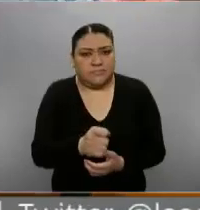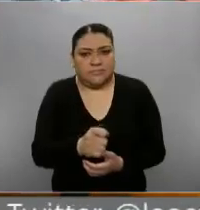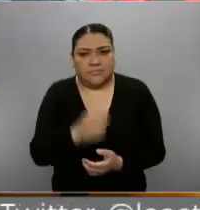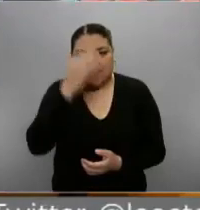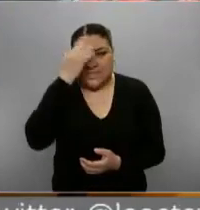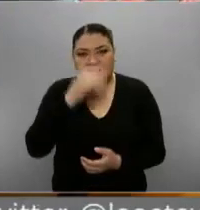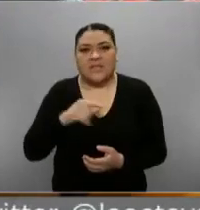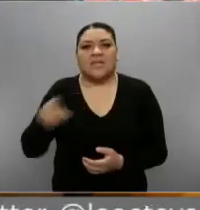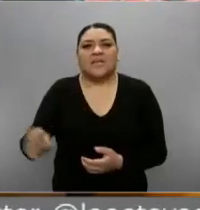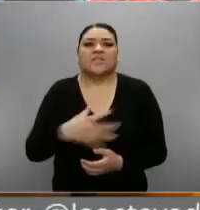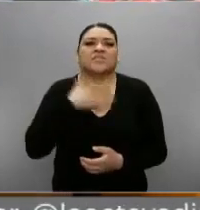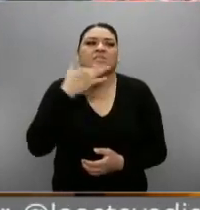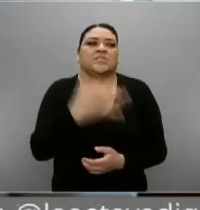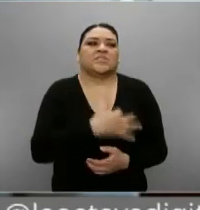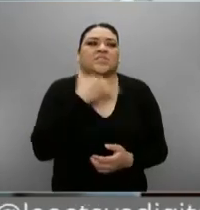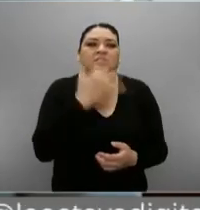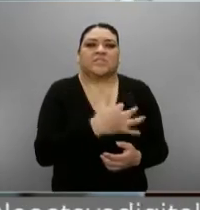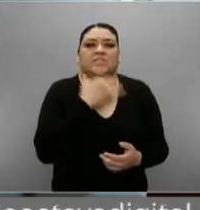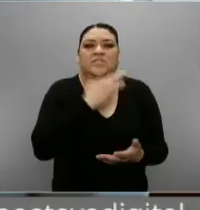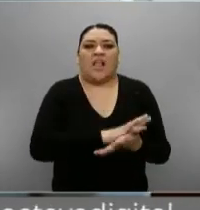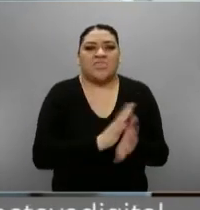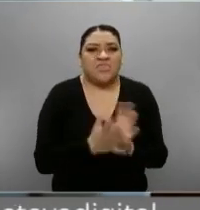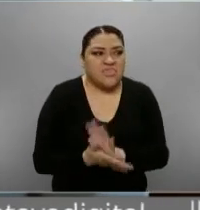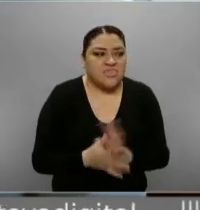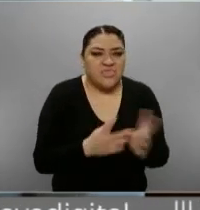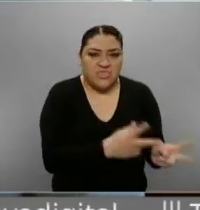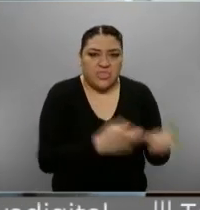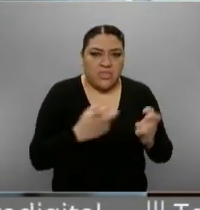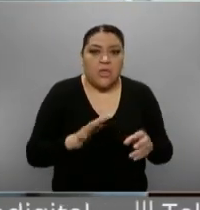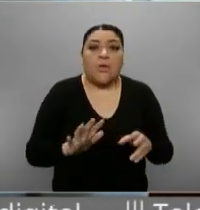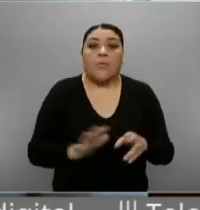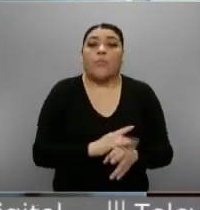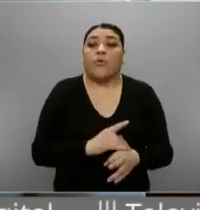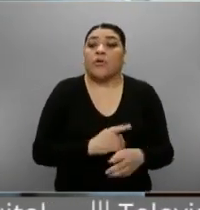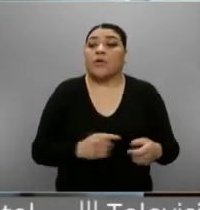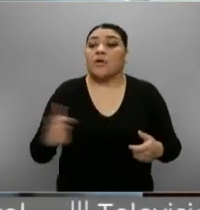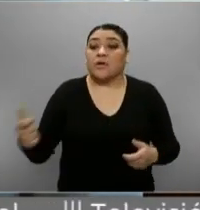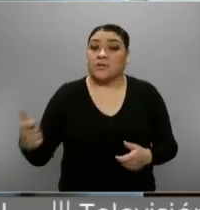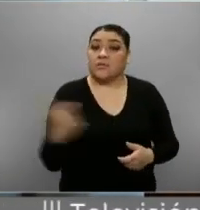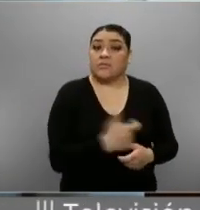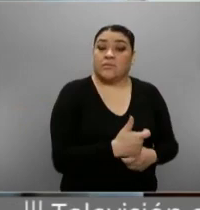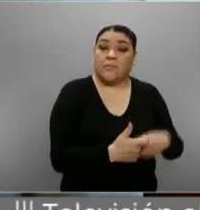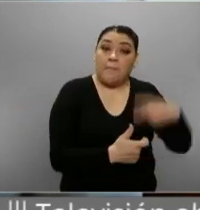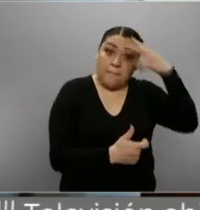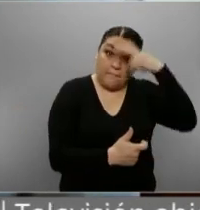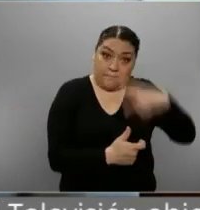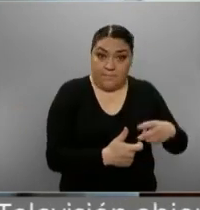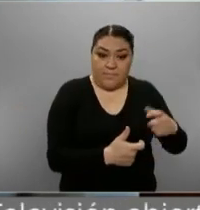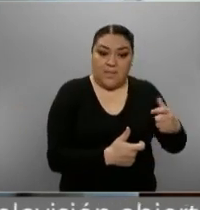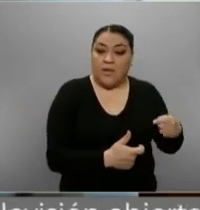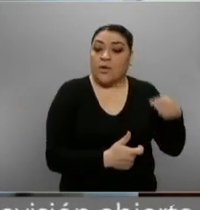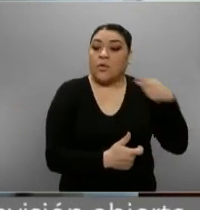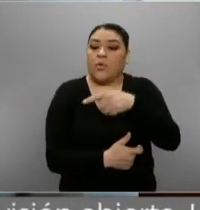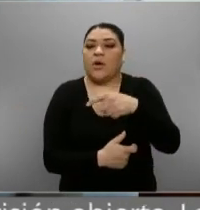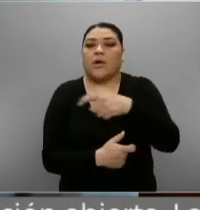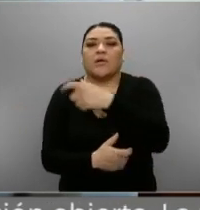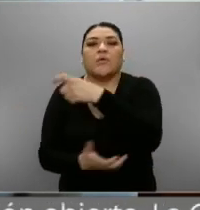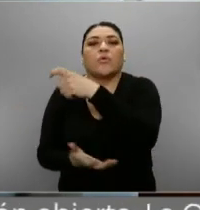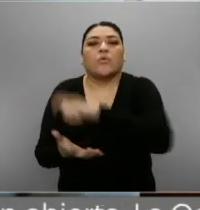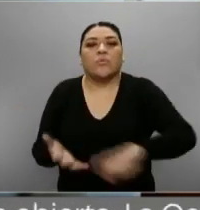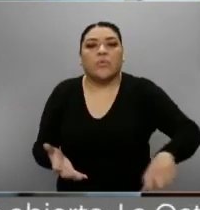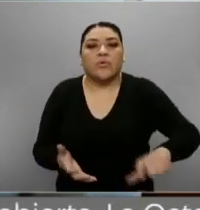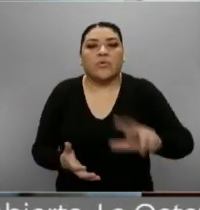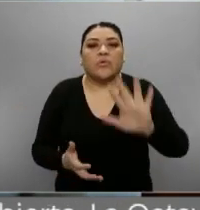acto de corrupción porque la contraprestación es que México compró una planta de